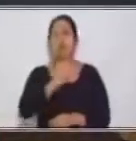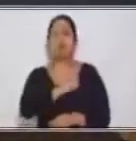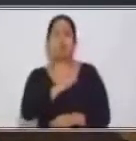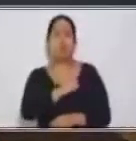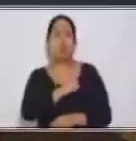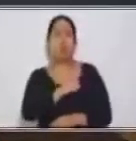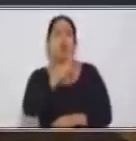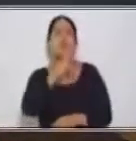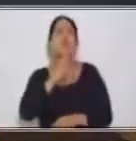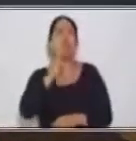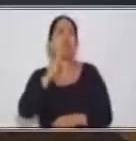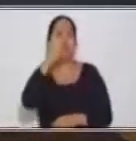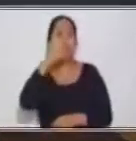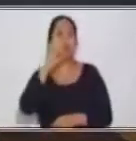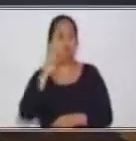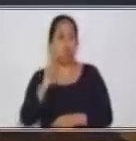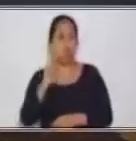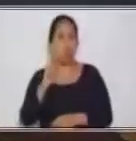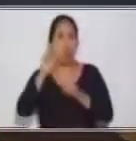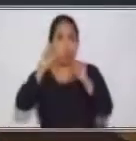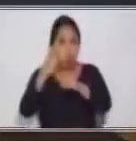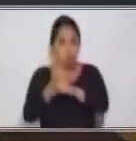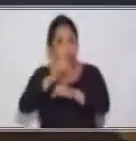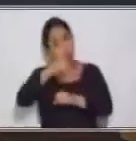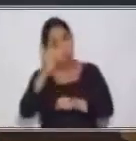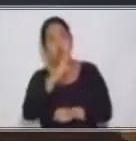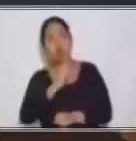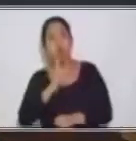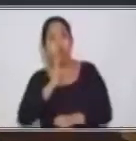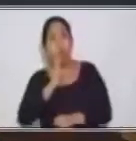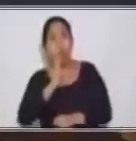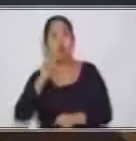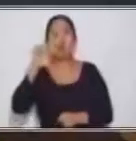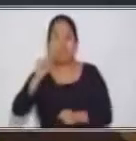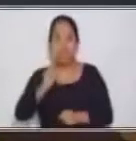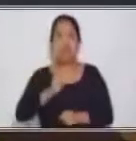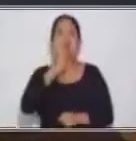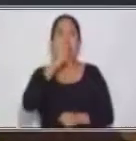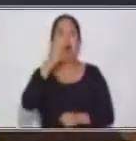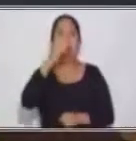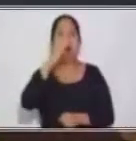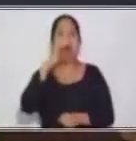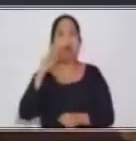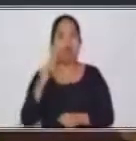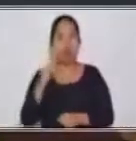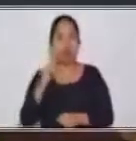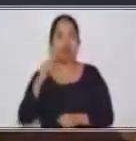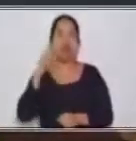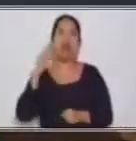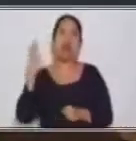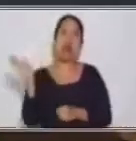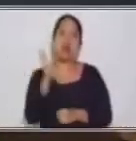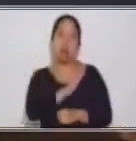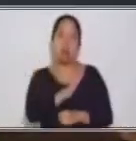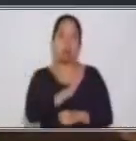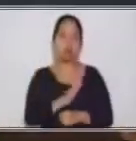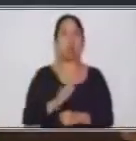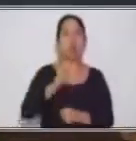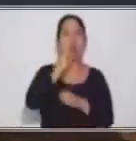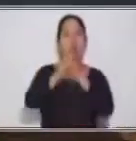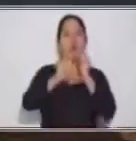ser puedo aplicar otro verbo? Por supuesto, puedo aplicar el verbo haber y puedo aplicar el fue, que son parte de los verbos